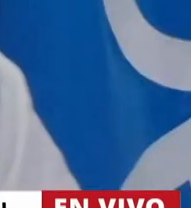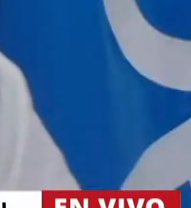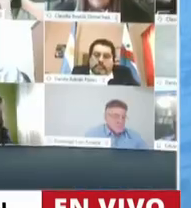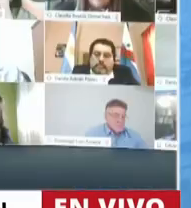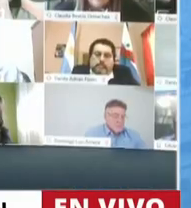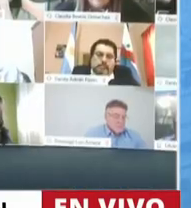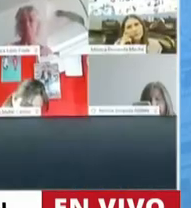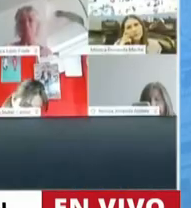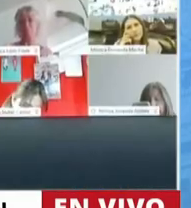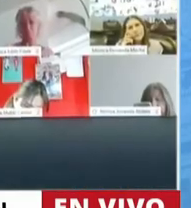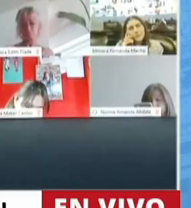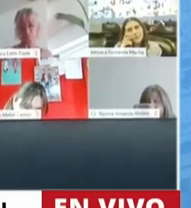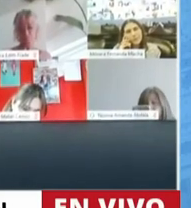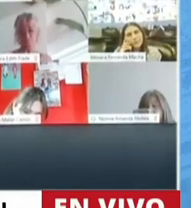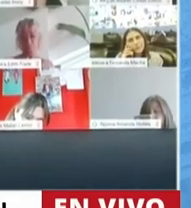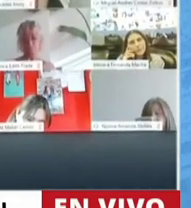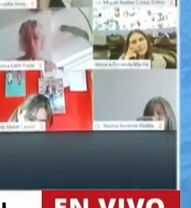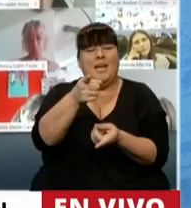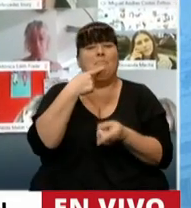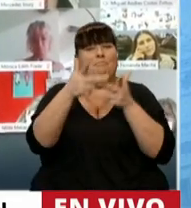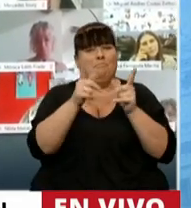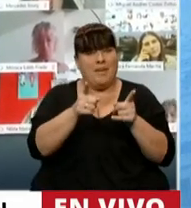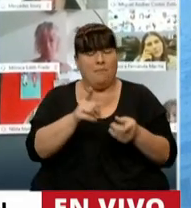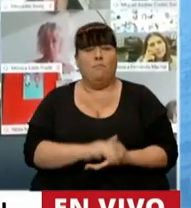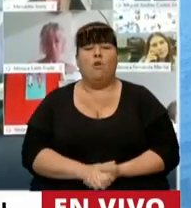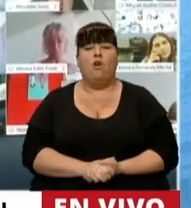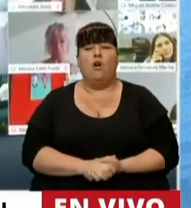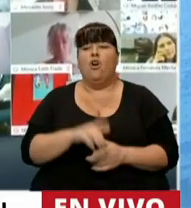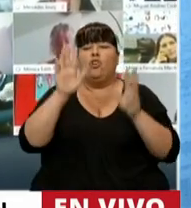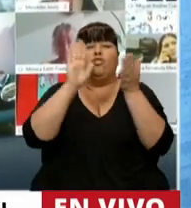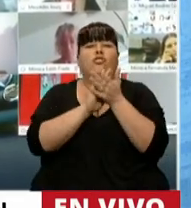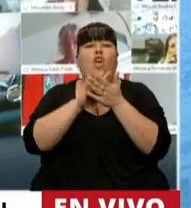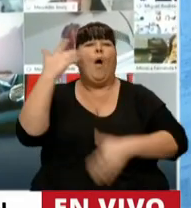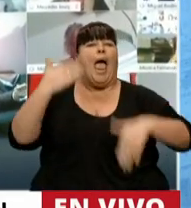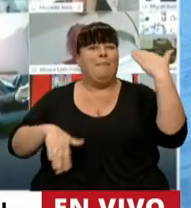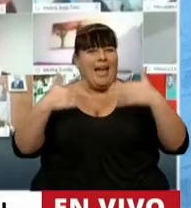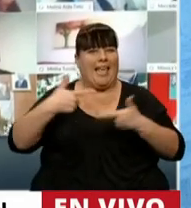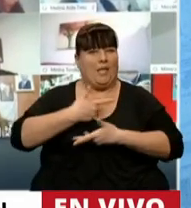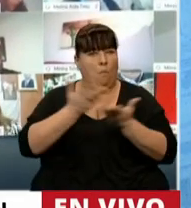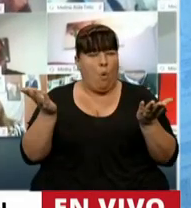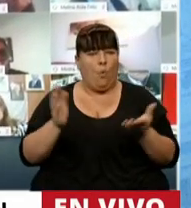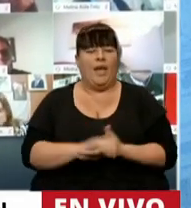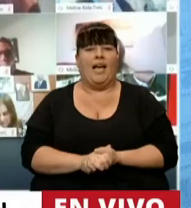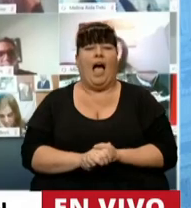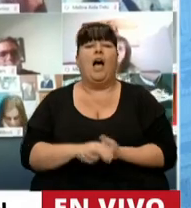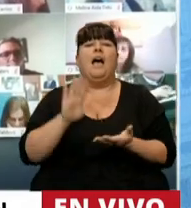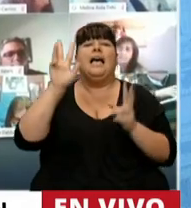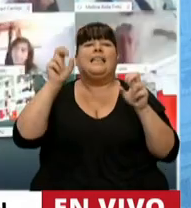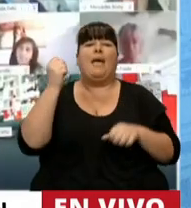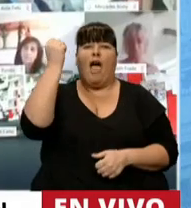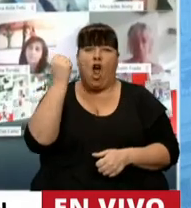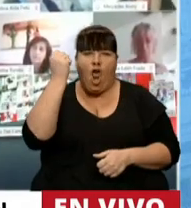se inserta, como usted acaba de decir, en el marco de la emergencia pública en materia